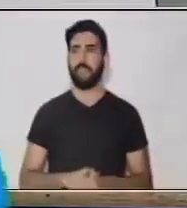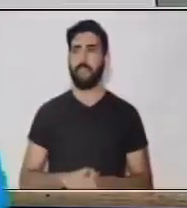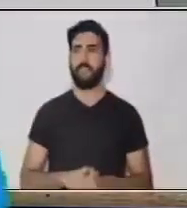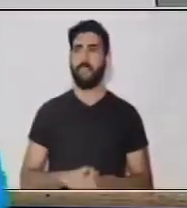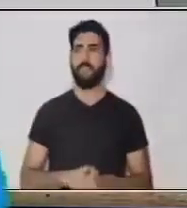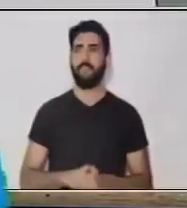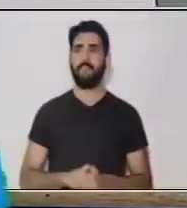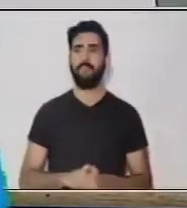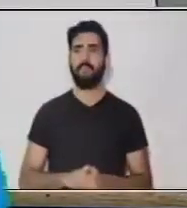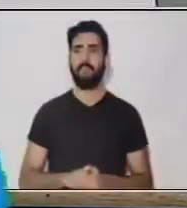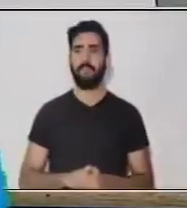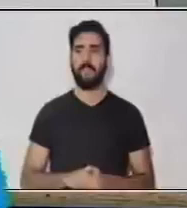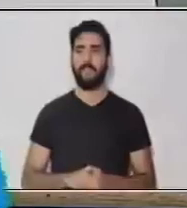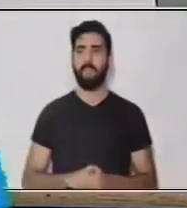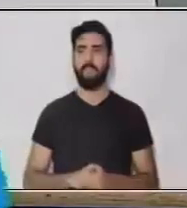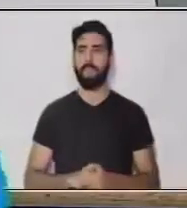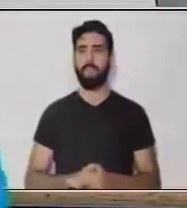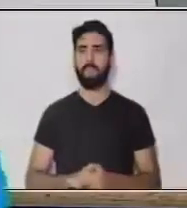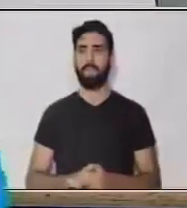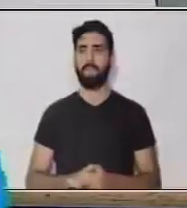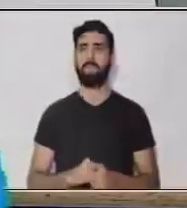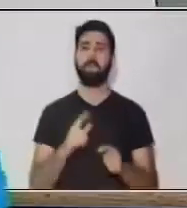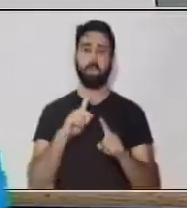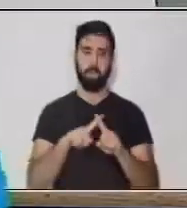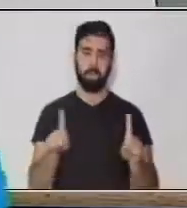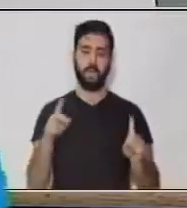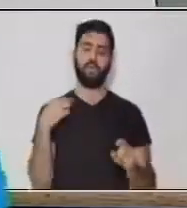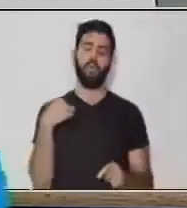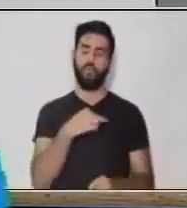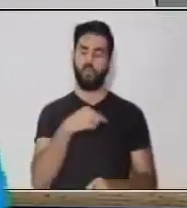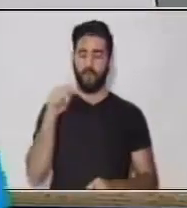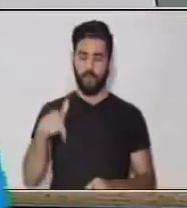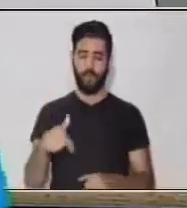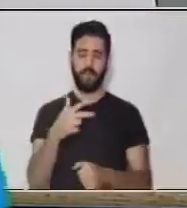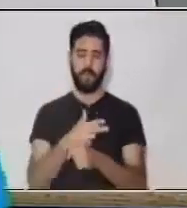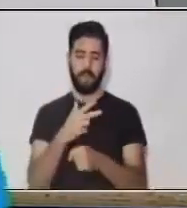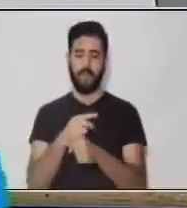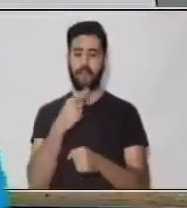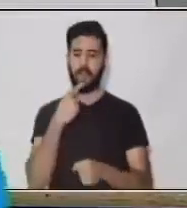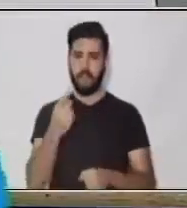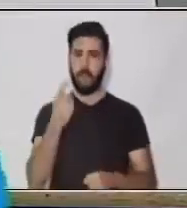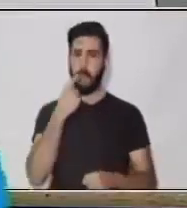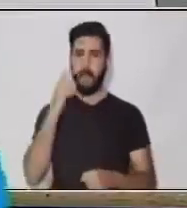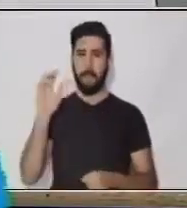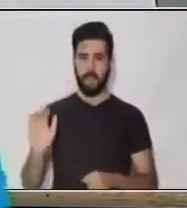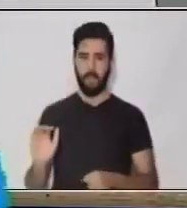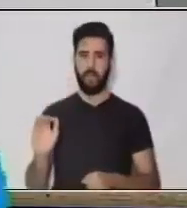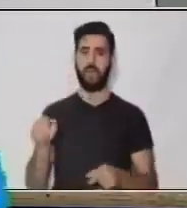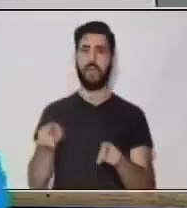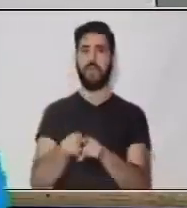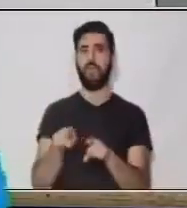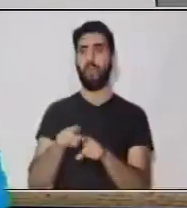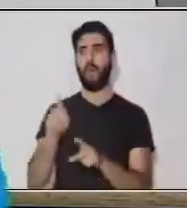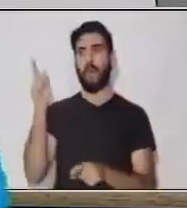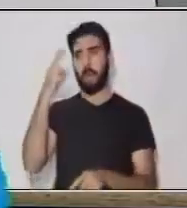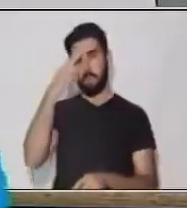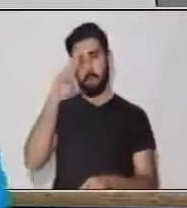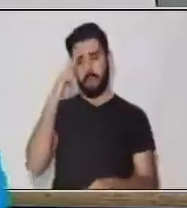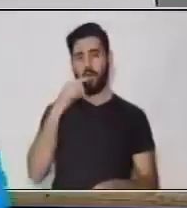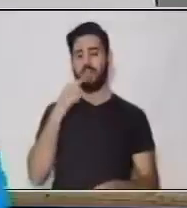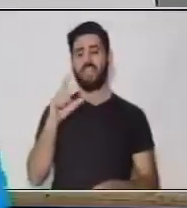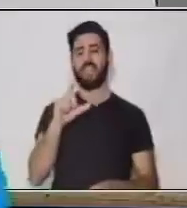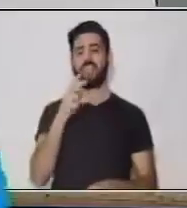es niño, ¿verdad? O generalmente. Pero nosotros en nuestro país le decimos patojo. en México le dicen chavo